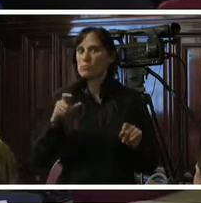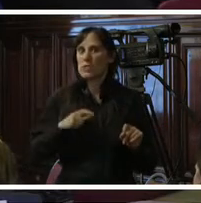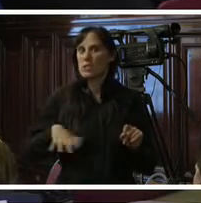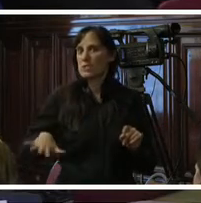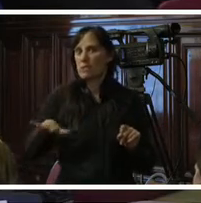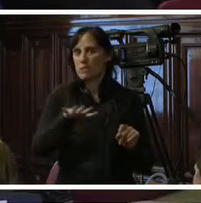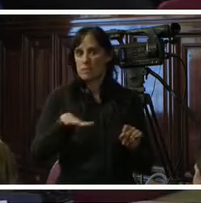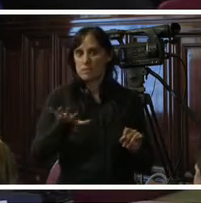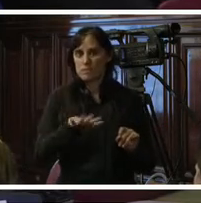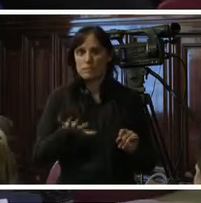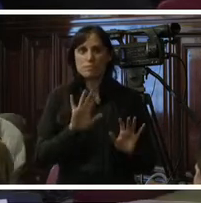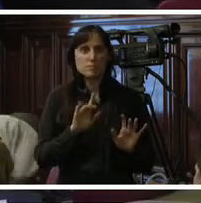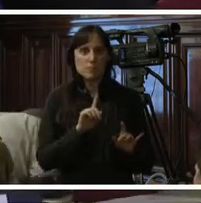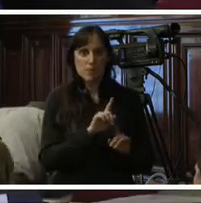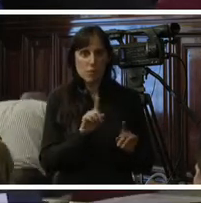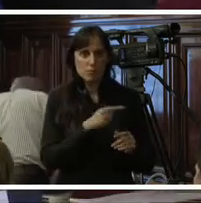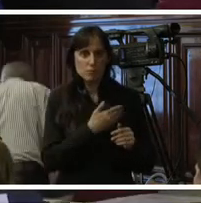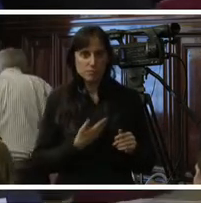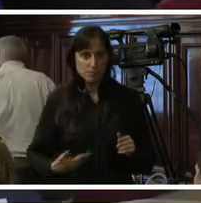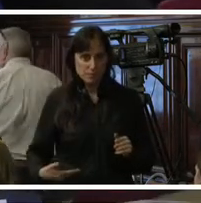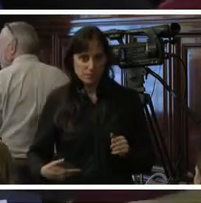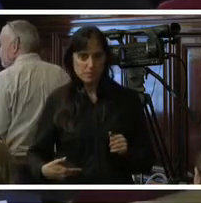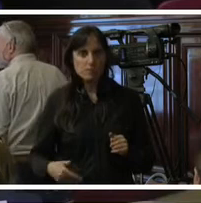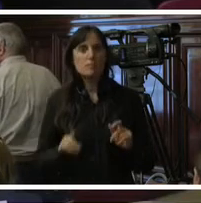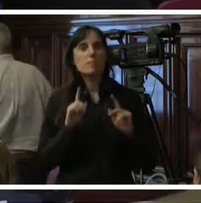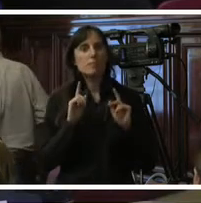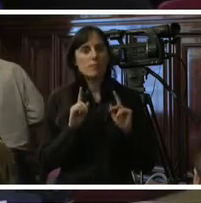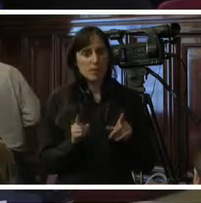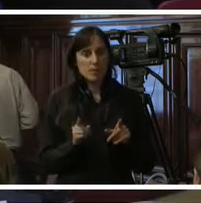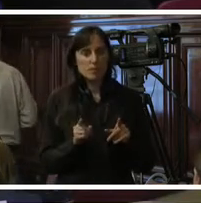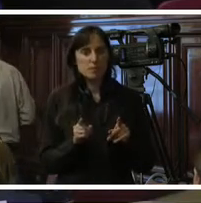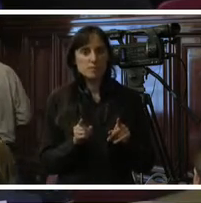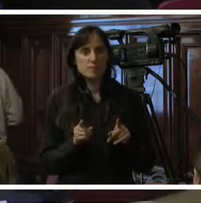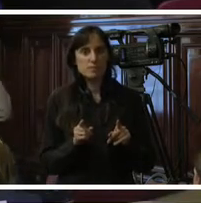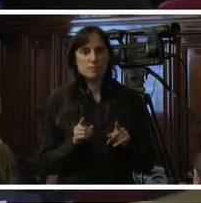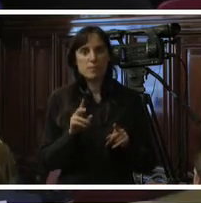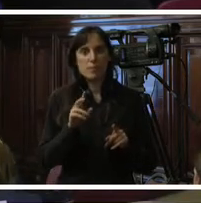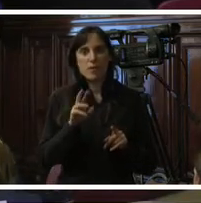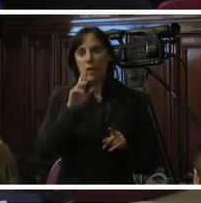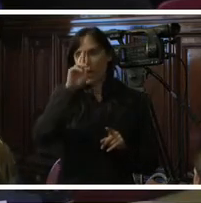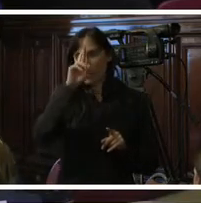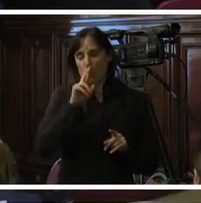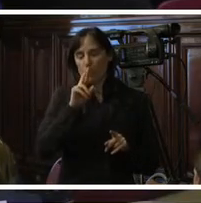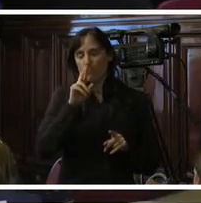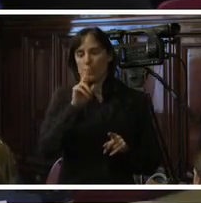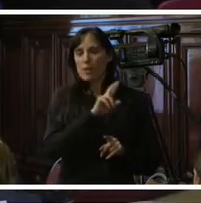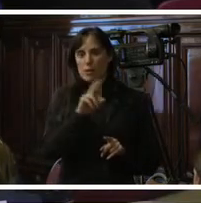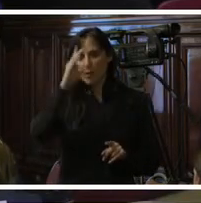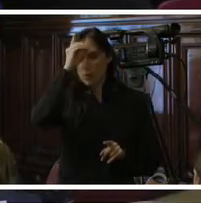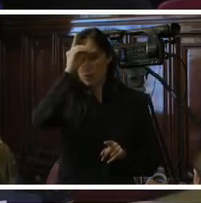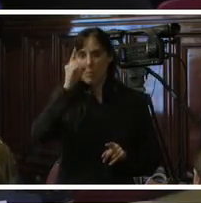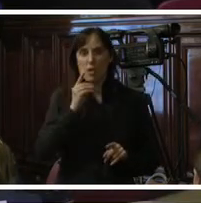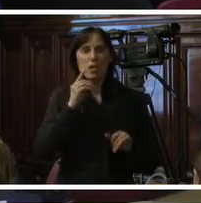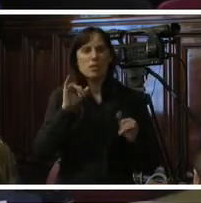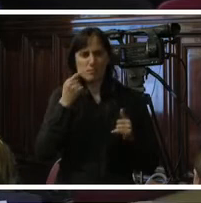organizaciones no gubernamentales y en efecto en República Dominicana se ve el